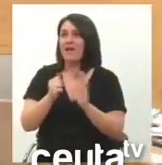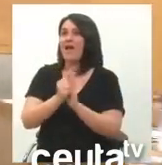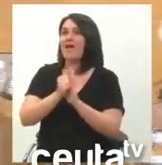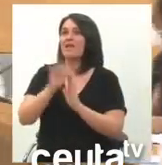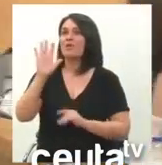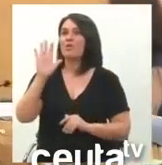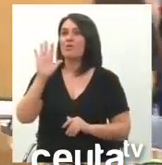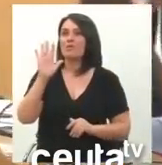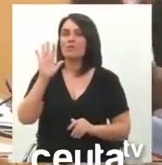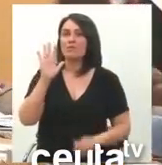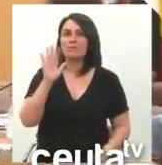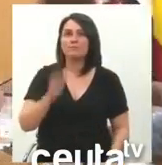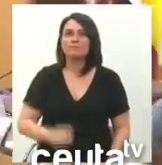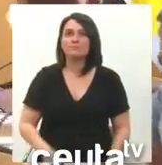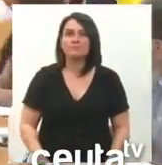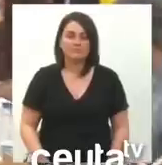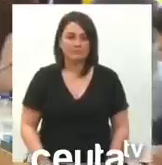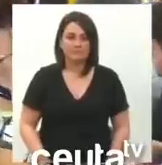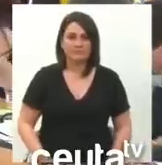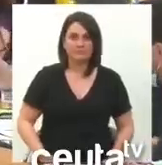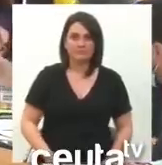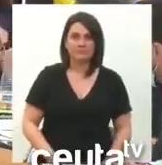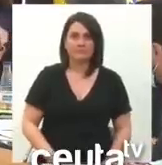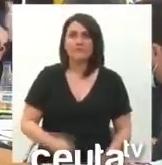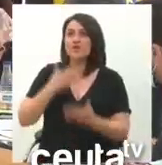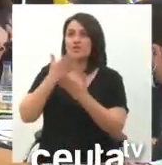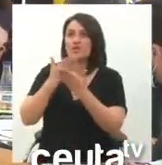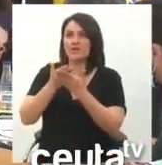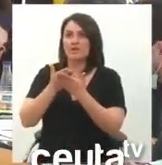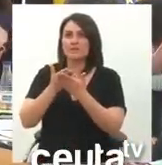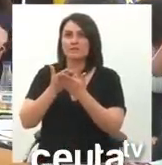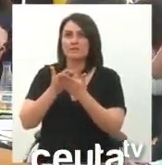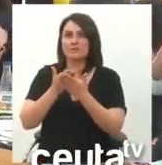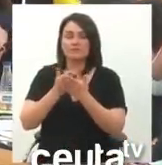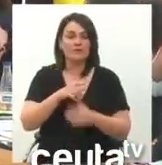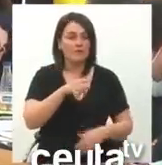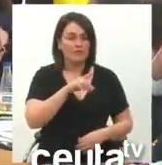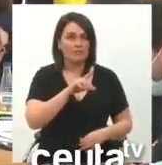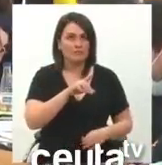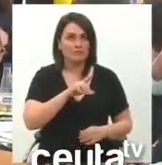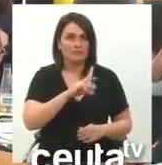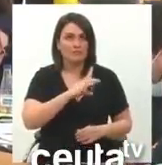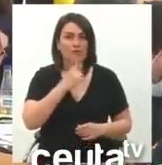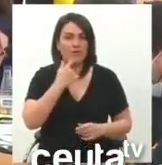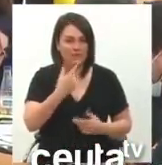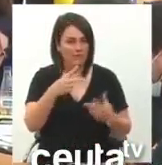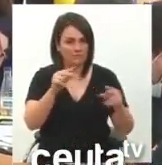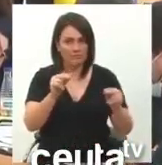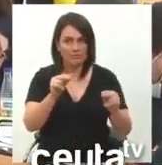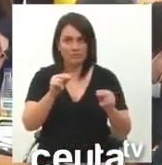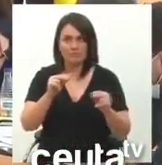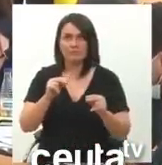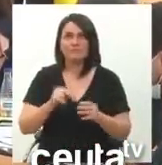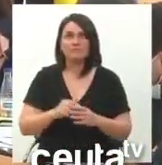Lo tiene que interpretar esta presidencia. Pero se lo estoy solicitando. Yo se lo solicite y usted lo dañiga. Yo solicito, yo lo deniego porque,